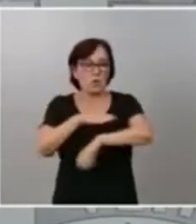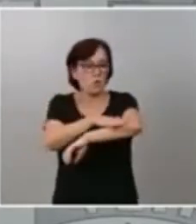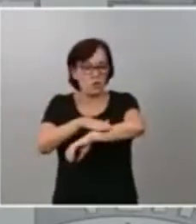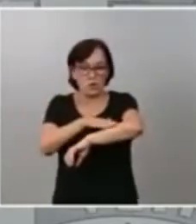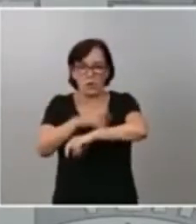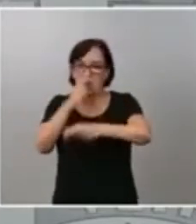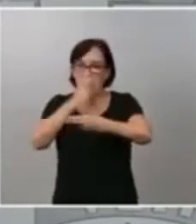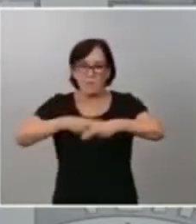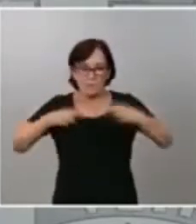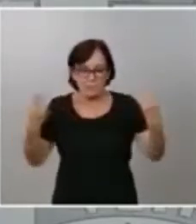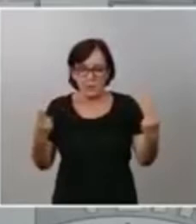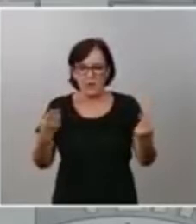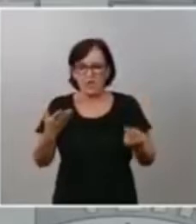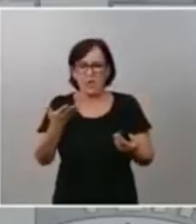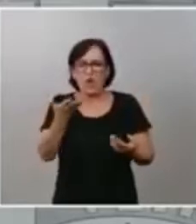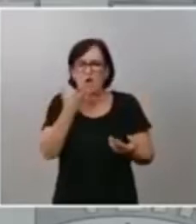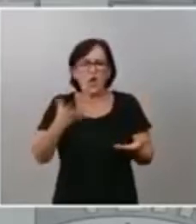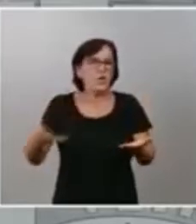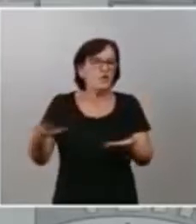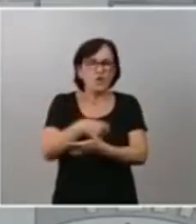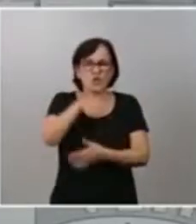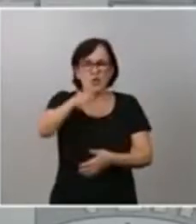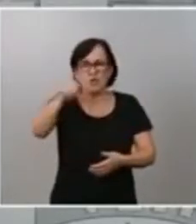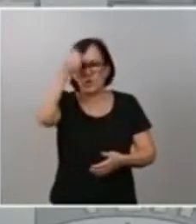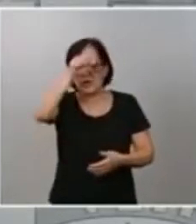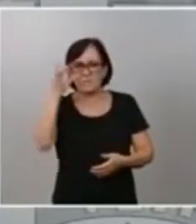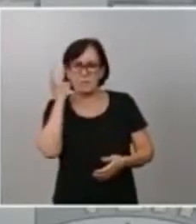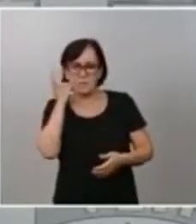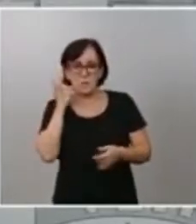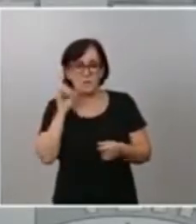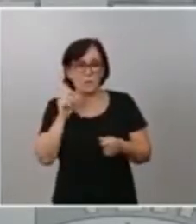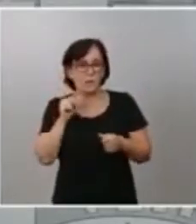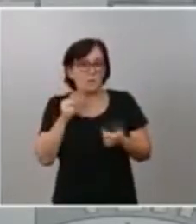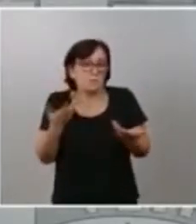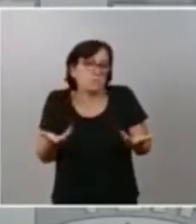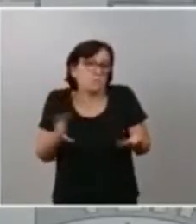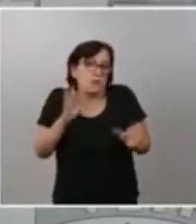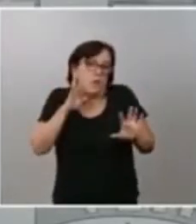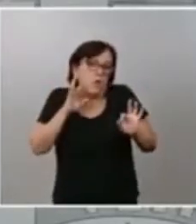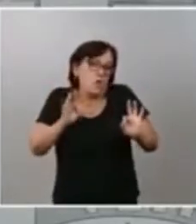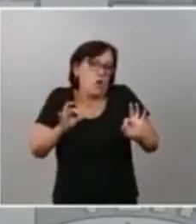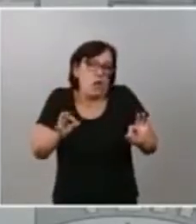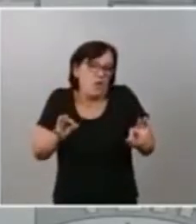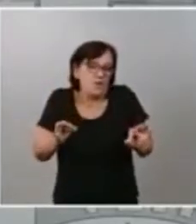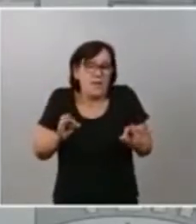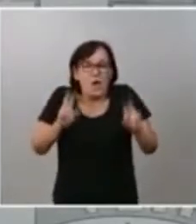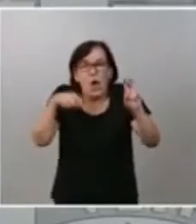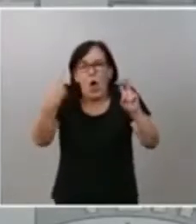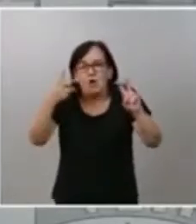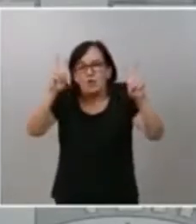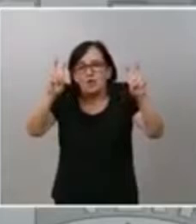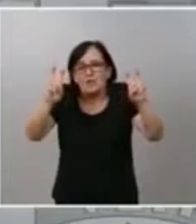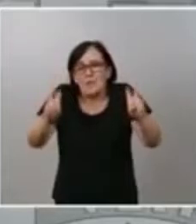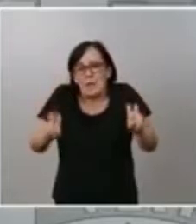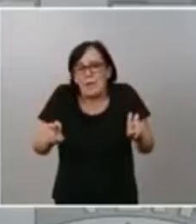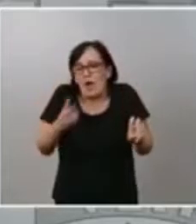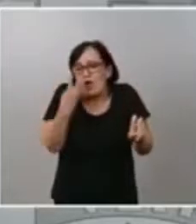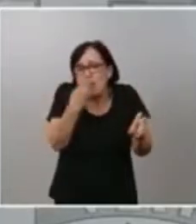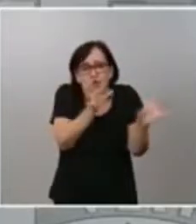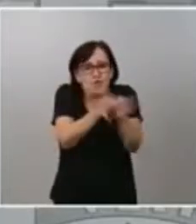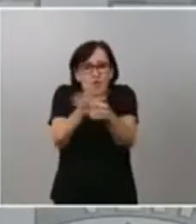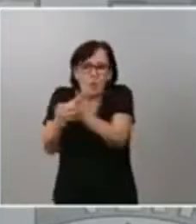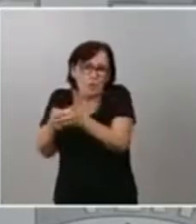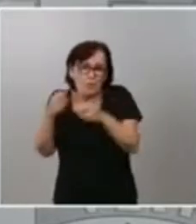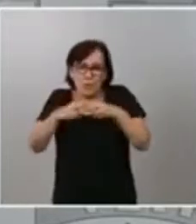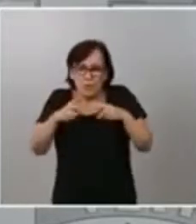que lo conocen todos los españoles y españolas y, partir de ahí, pues, lógicamente, en otras cuestiones somos dos partidos políticos distintos que tenemos